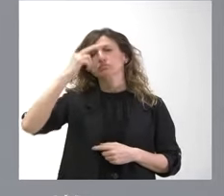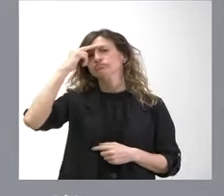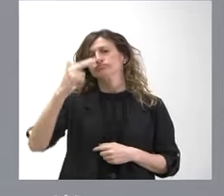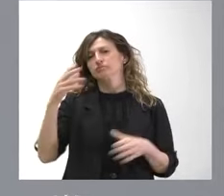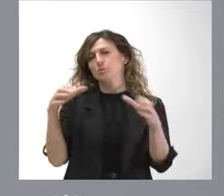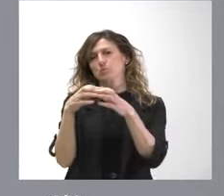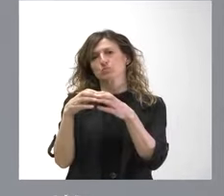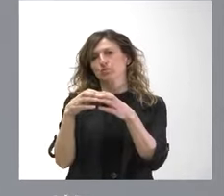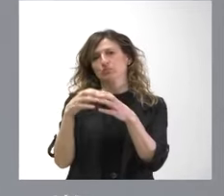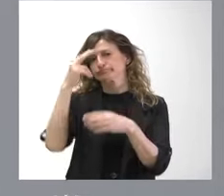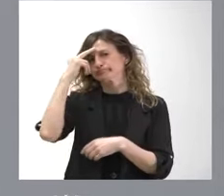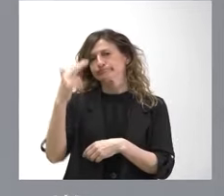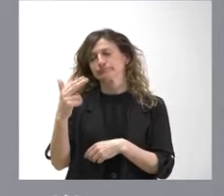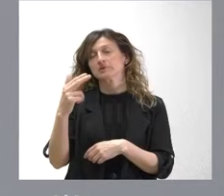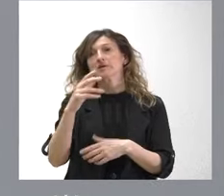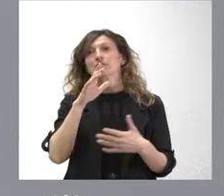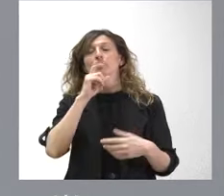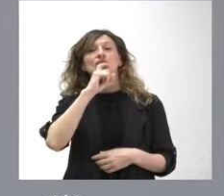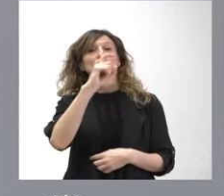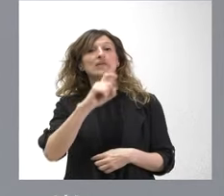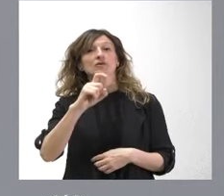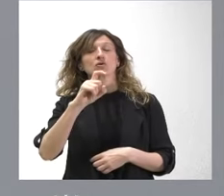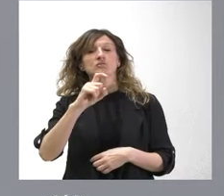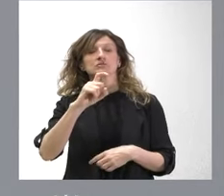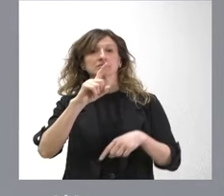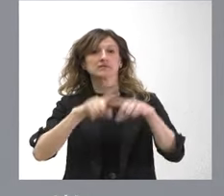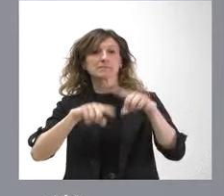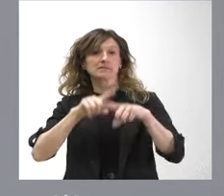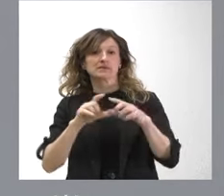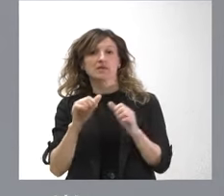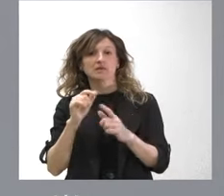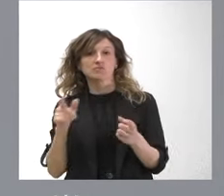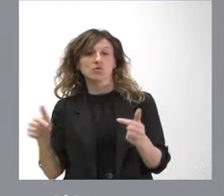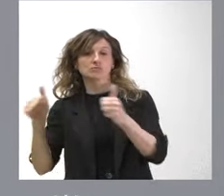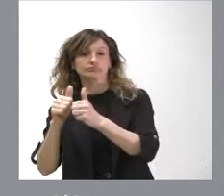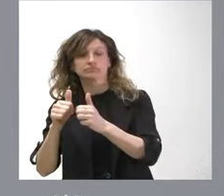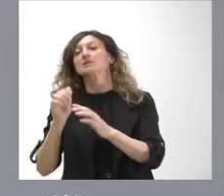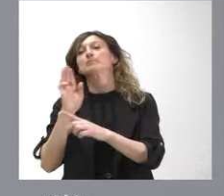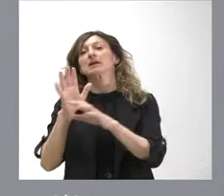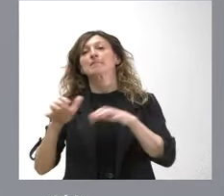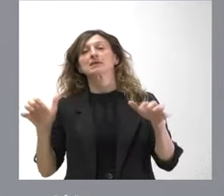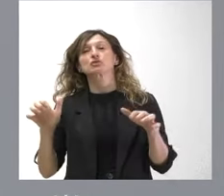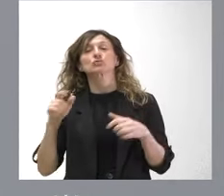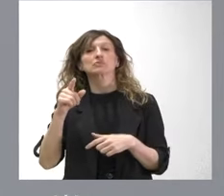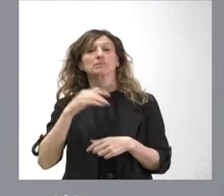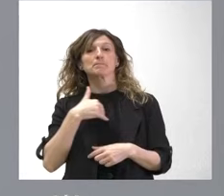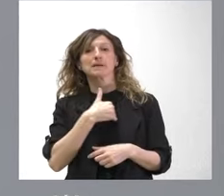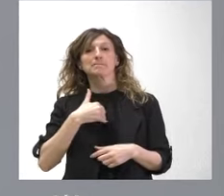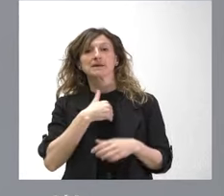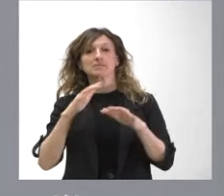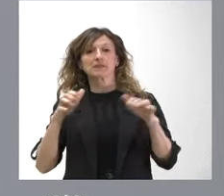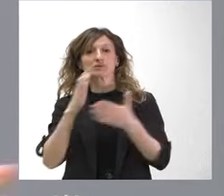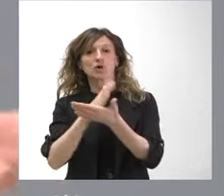grupo y además estamos hablando de una fundación que depende del Parlamento Autonómico con lo cual mayor motivo para respetar el papel del Parlamento